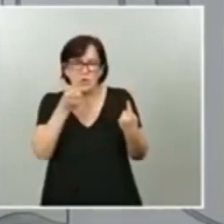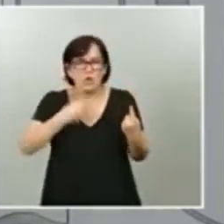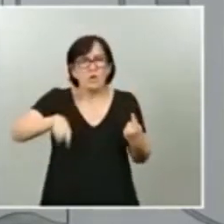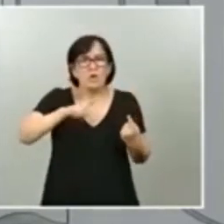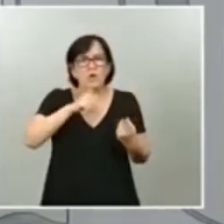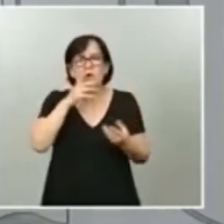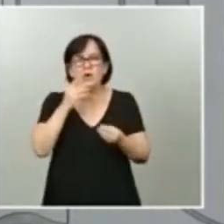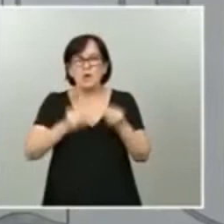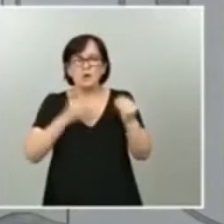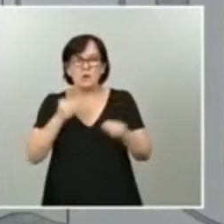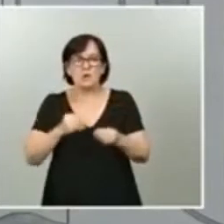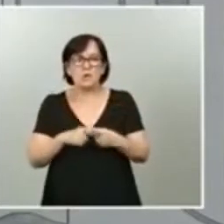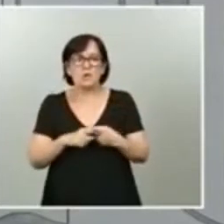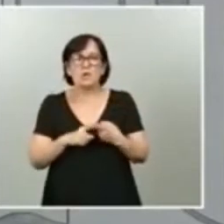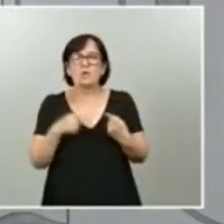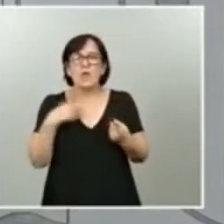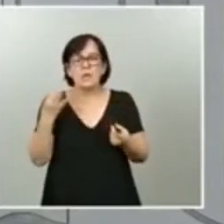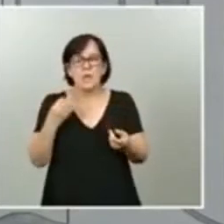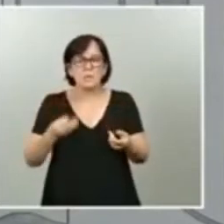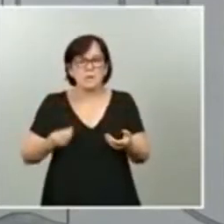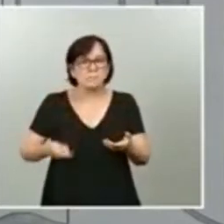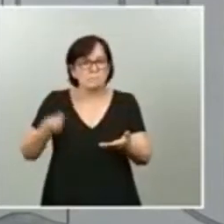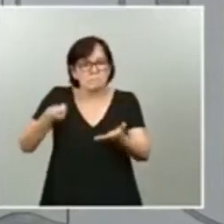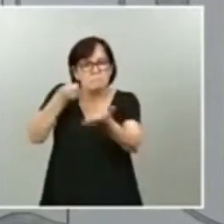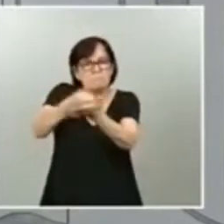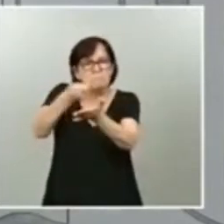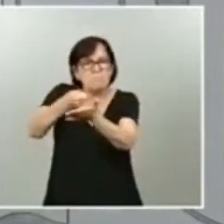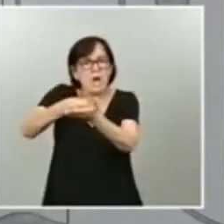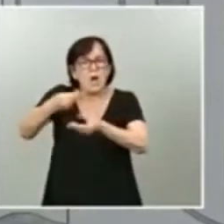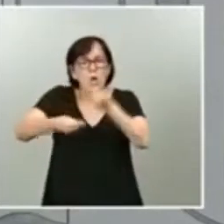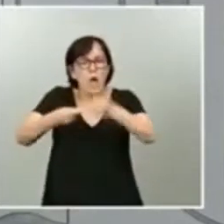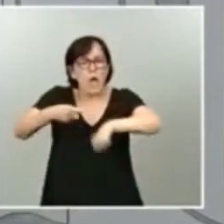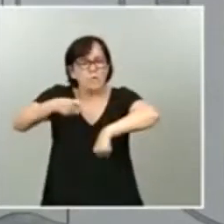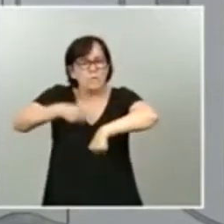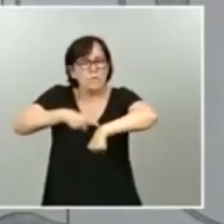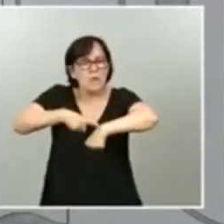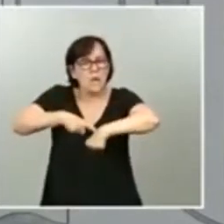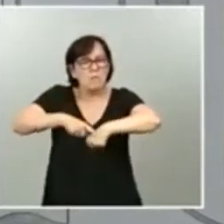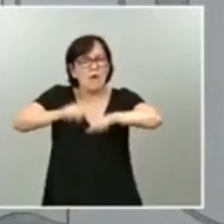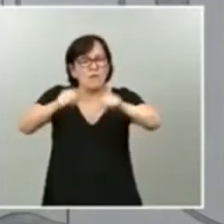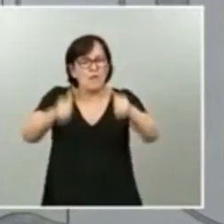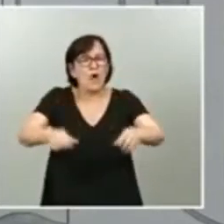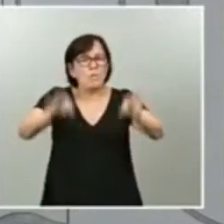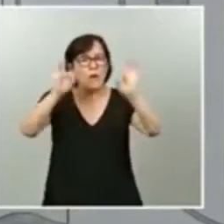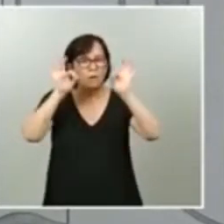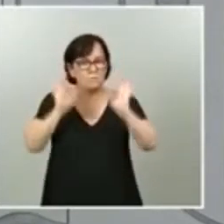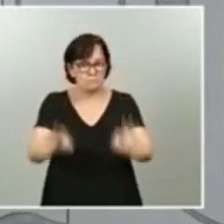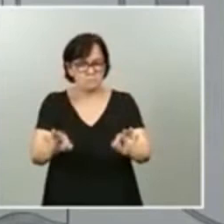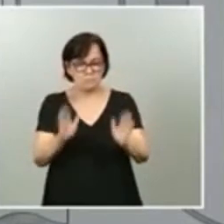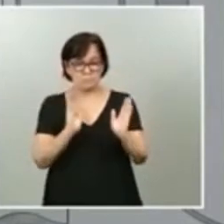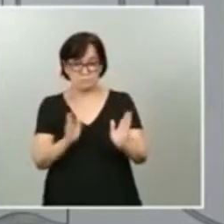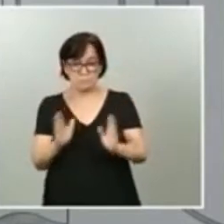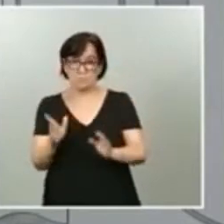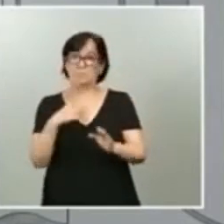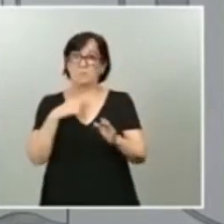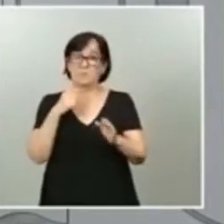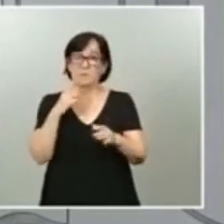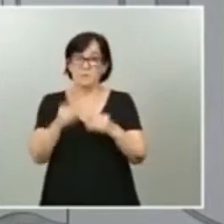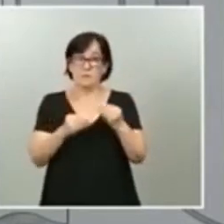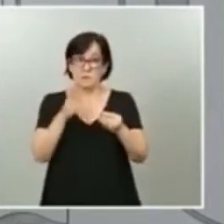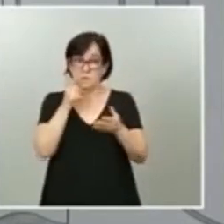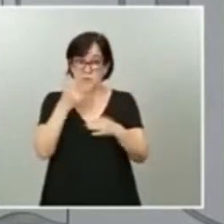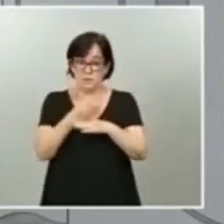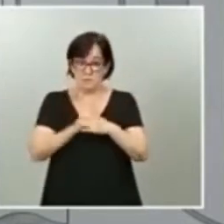el que tiene que contribuir lo haga, y lo haga en tiempo y lo haga en forma. Por tanto, en el momento en que la gran parte de los